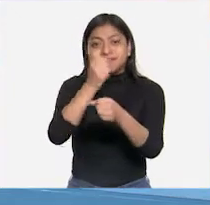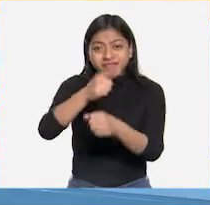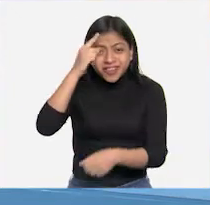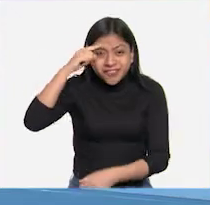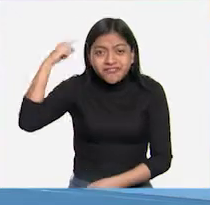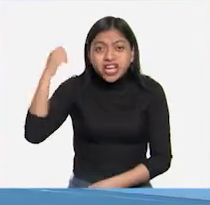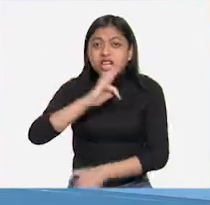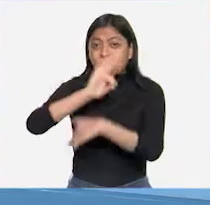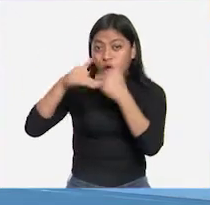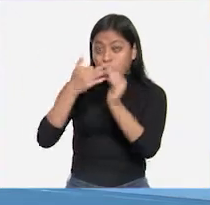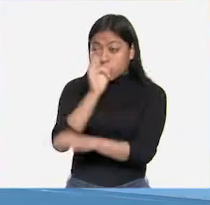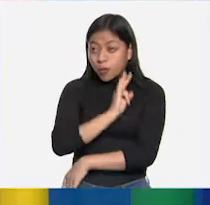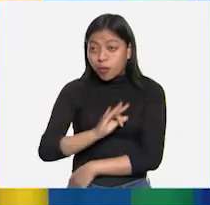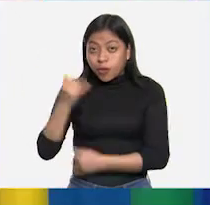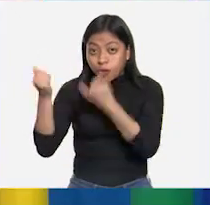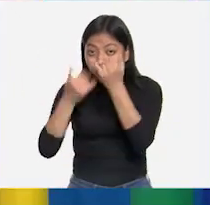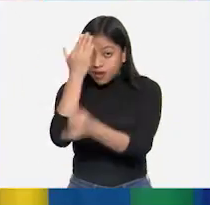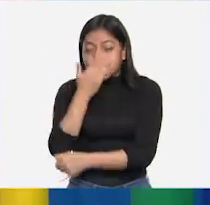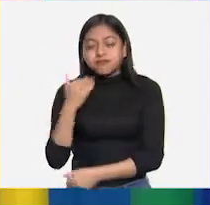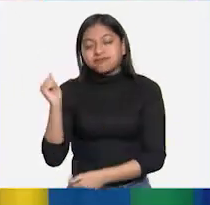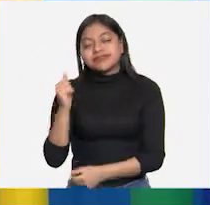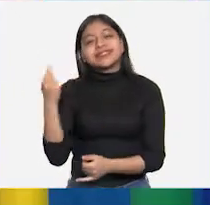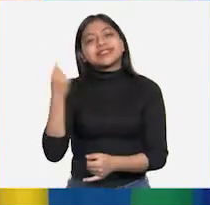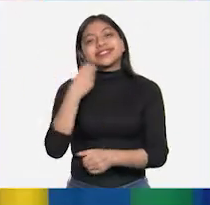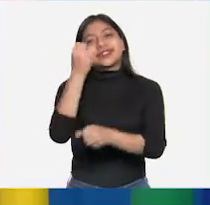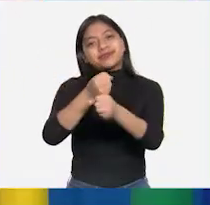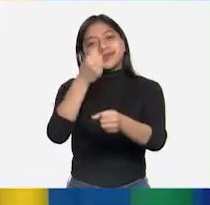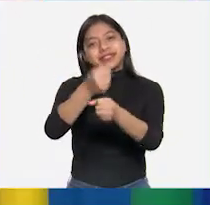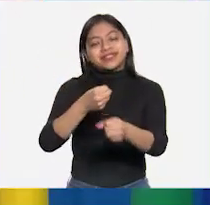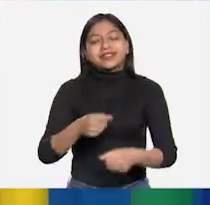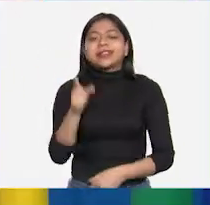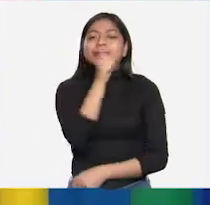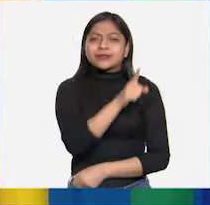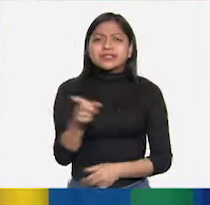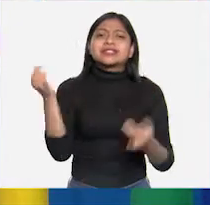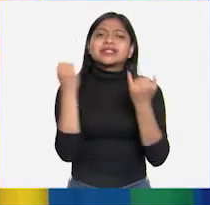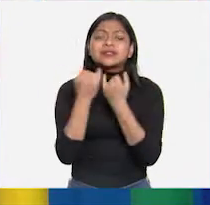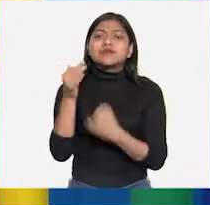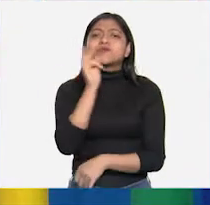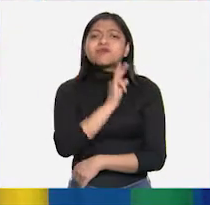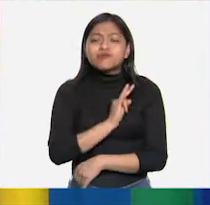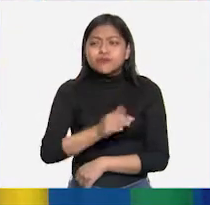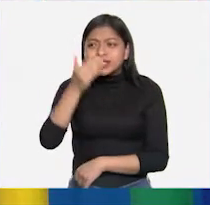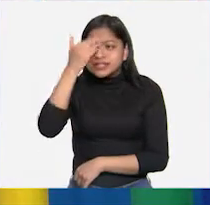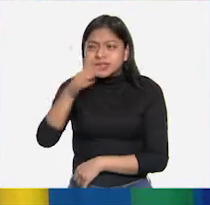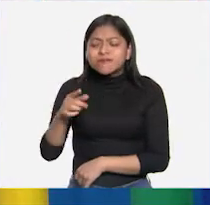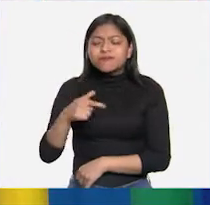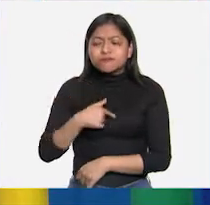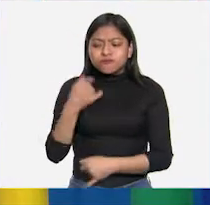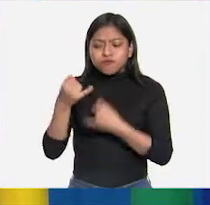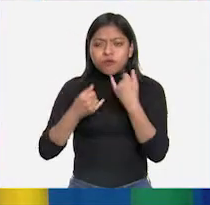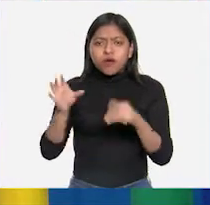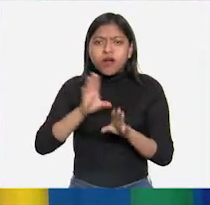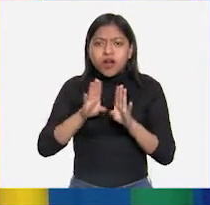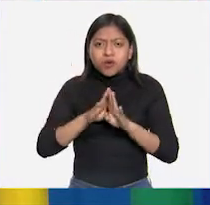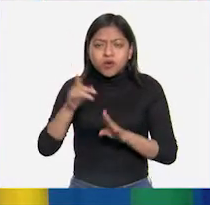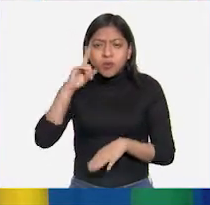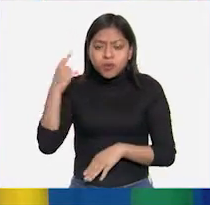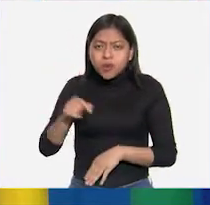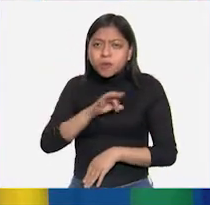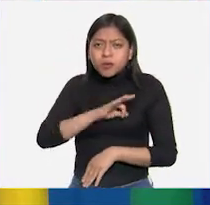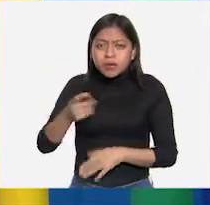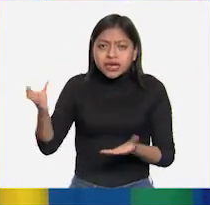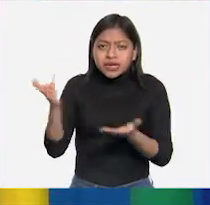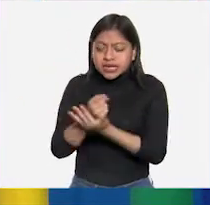algo que todos podamos hacer. Eso es cierto, pero también es muy útil tener idea de cómo debo lanzar una canica para que al